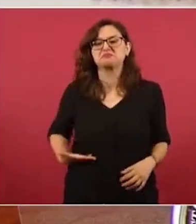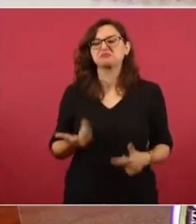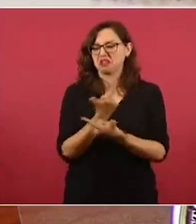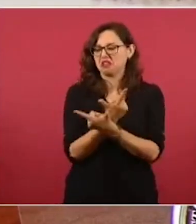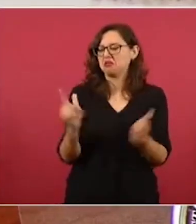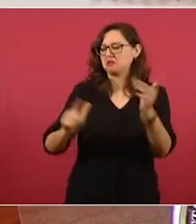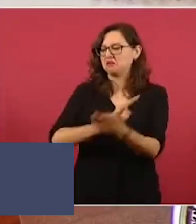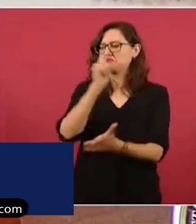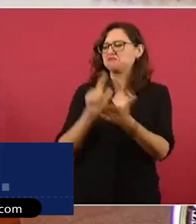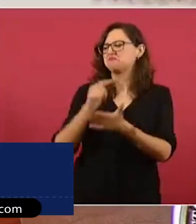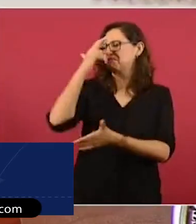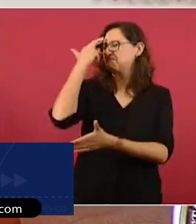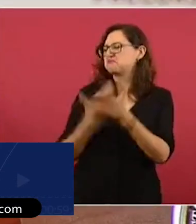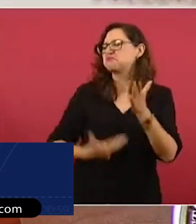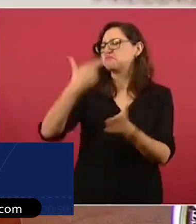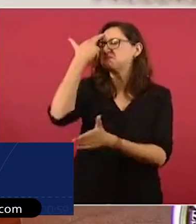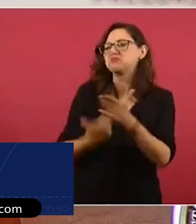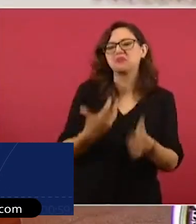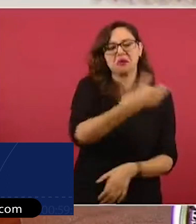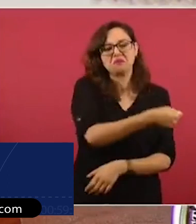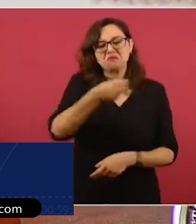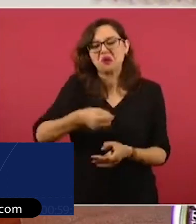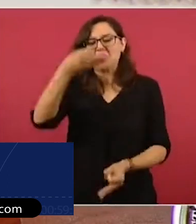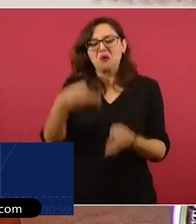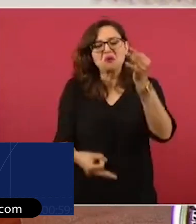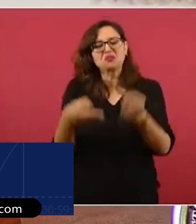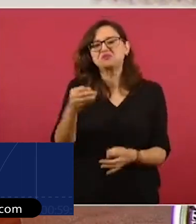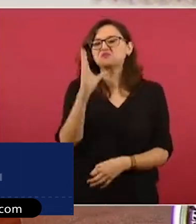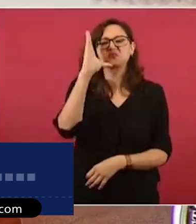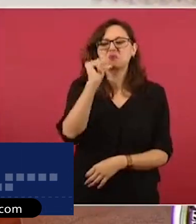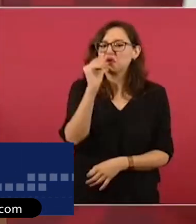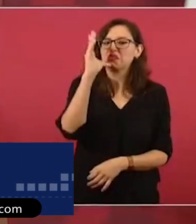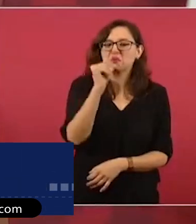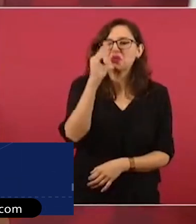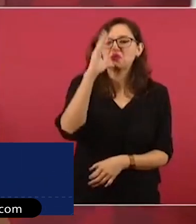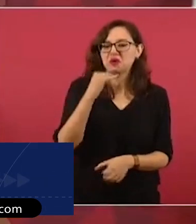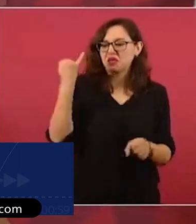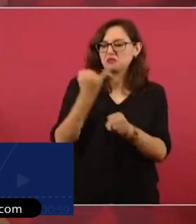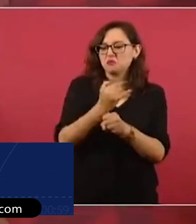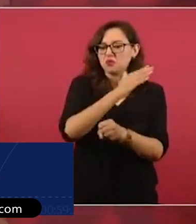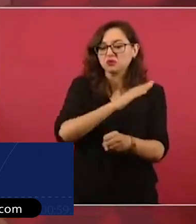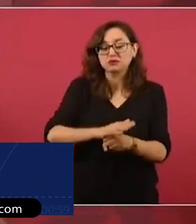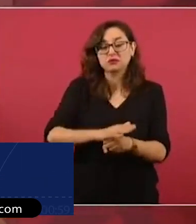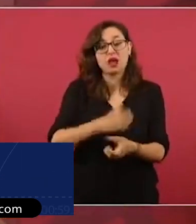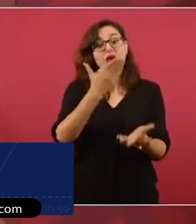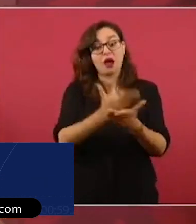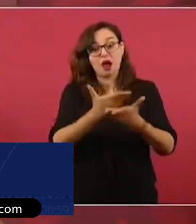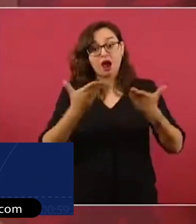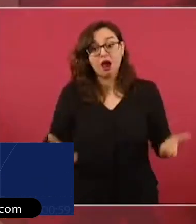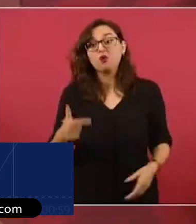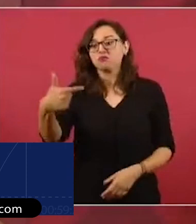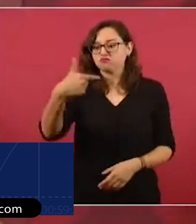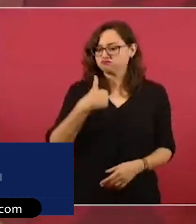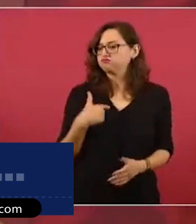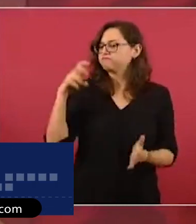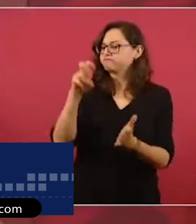ciudadano. Esa fue una reforma que se aprobó